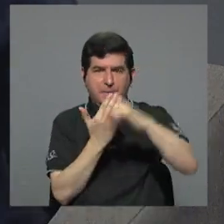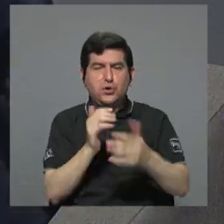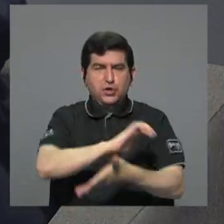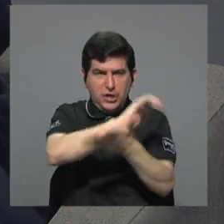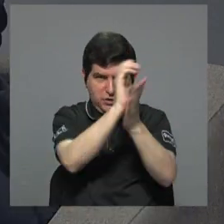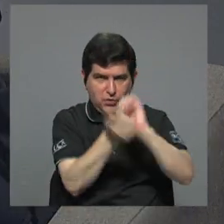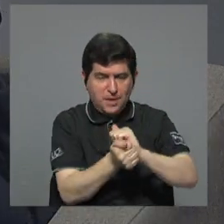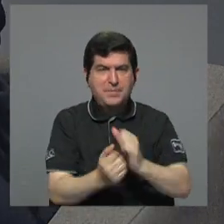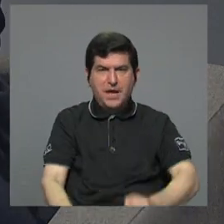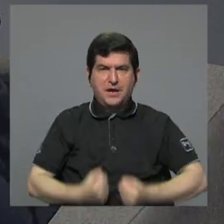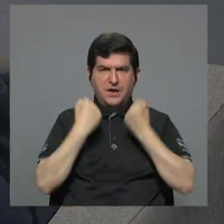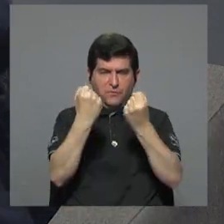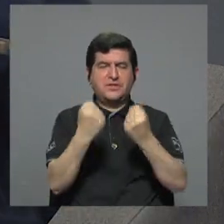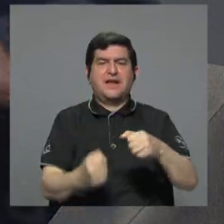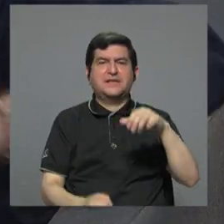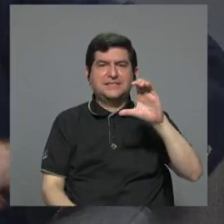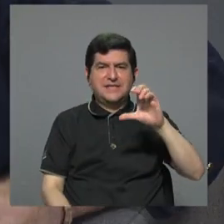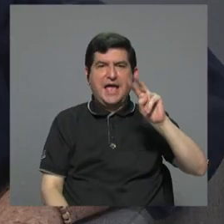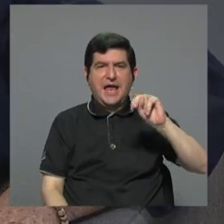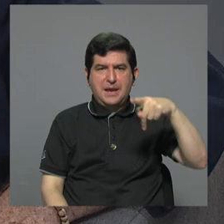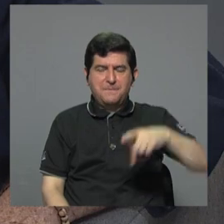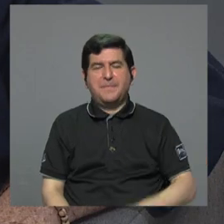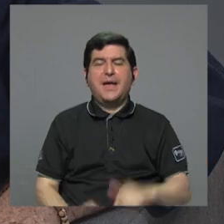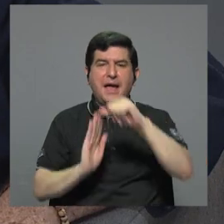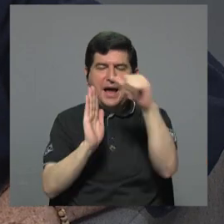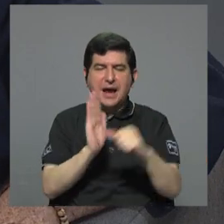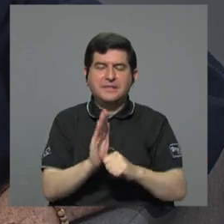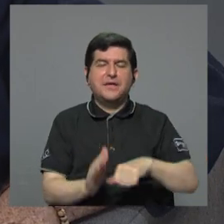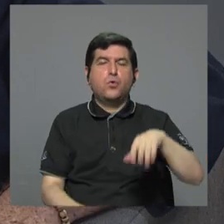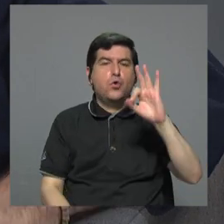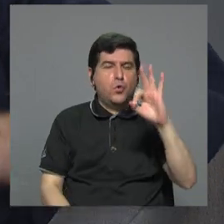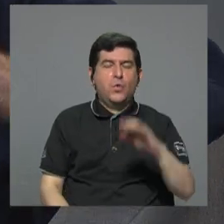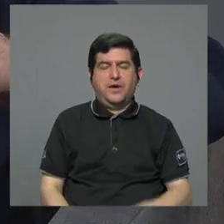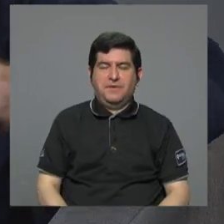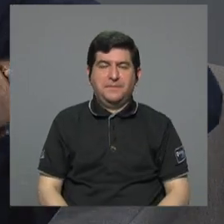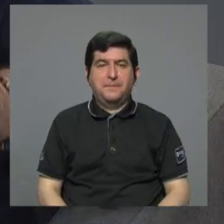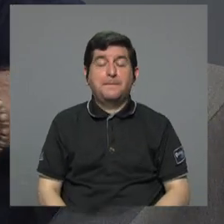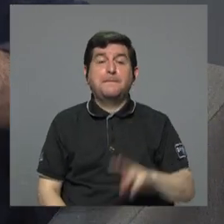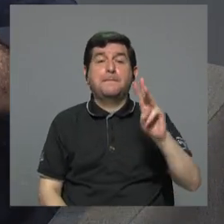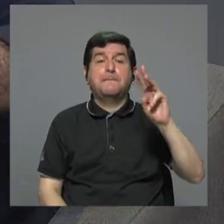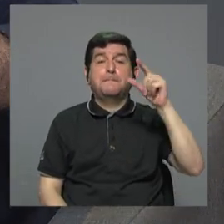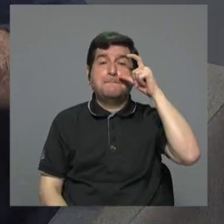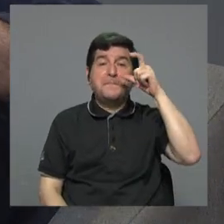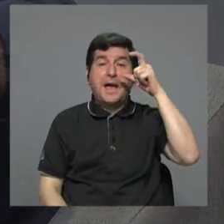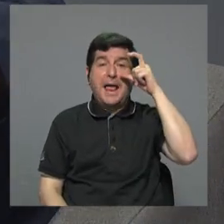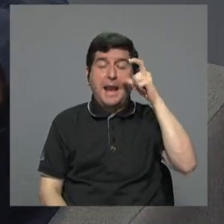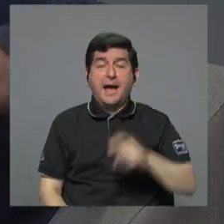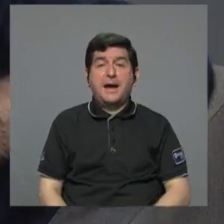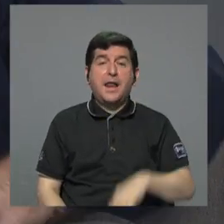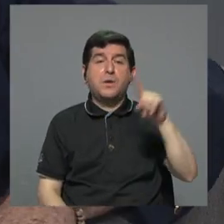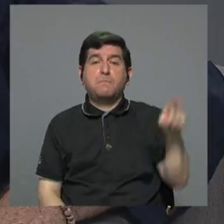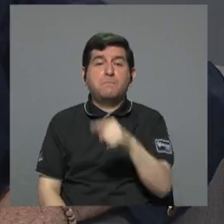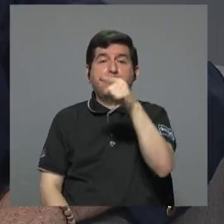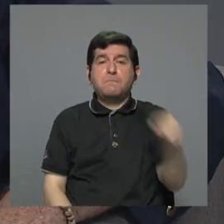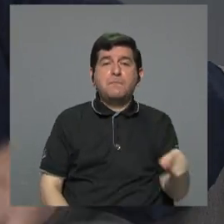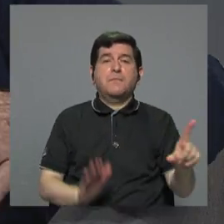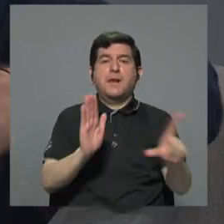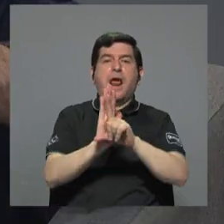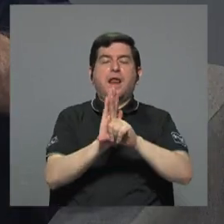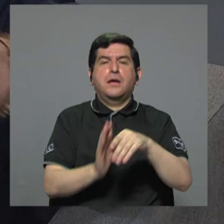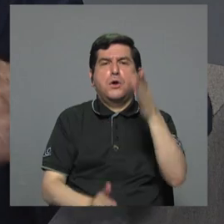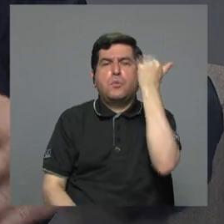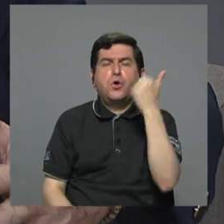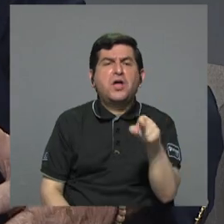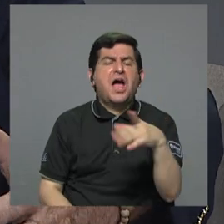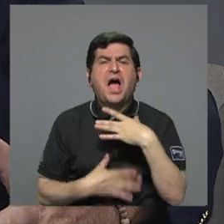modificar y fortalecer el CNP con el artículo 9 del CNP, y Miguel Ángel Rodríguez vetó esa ley. ¿Por qué?